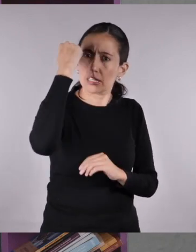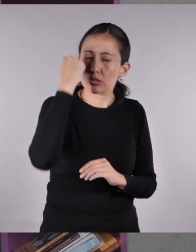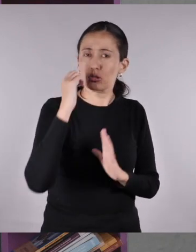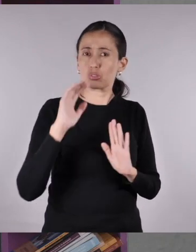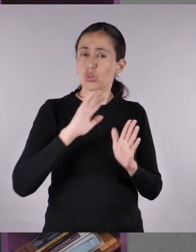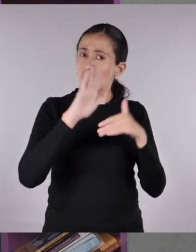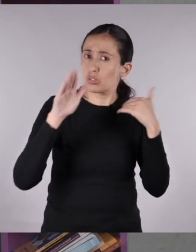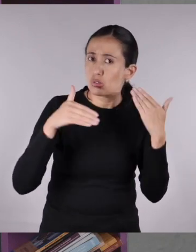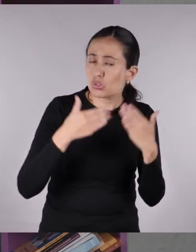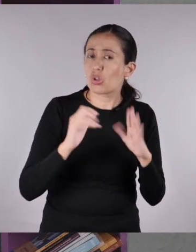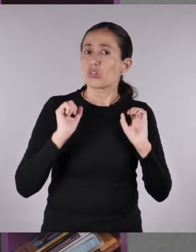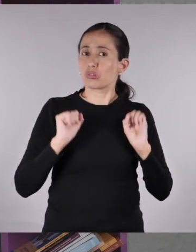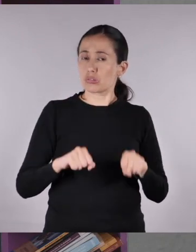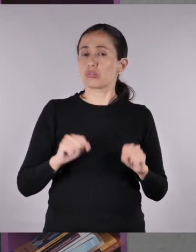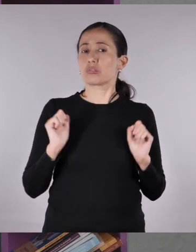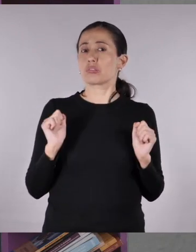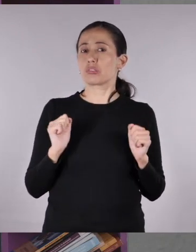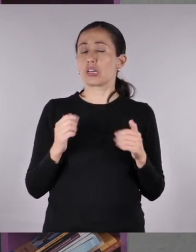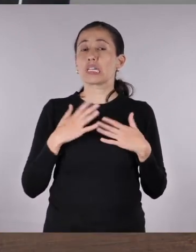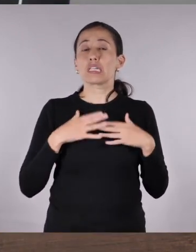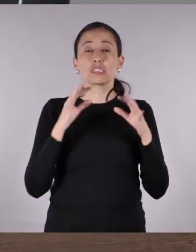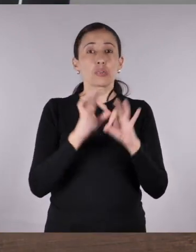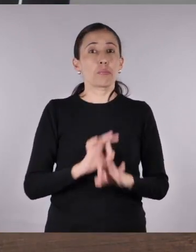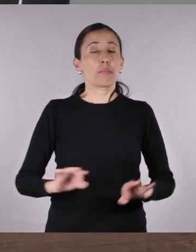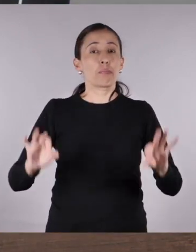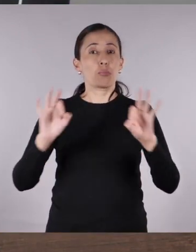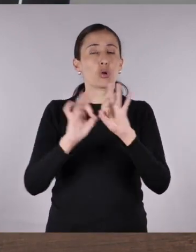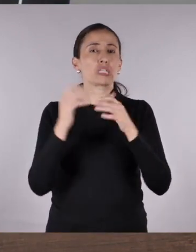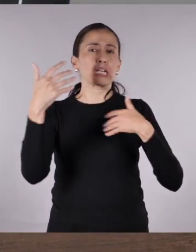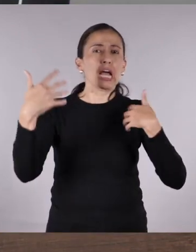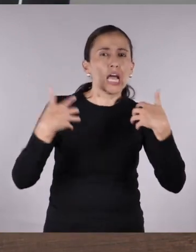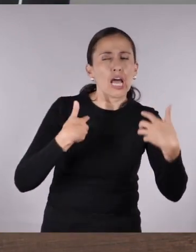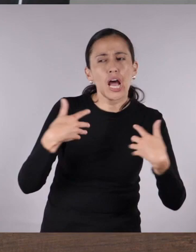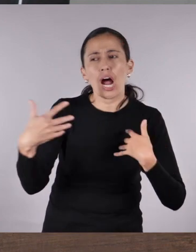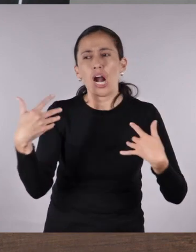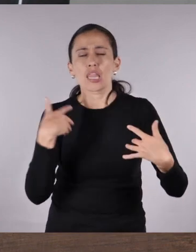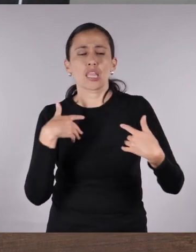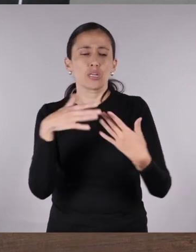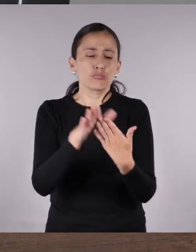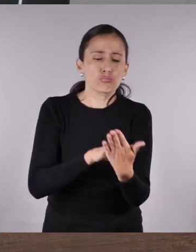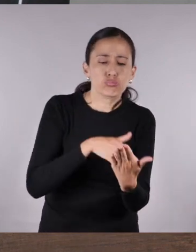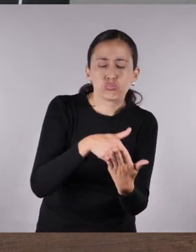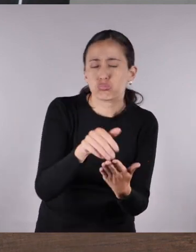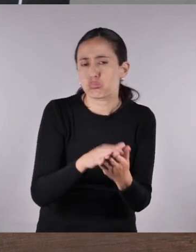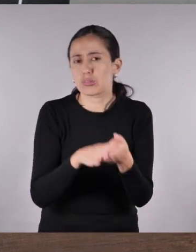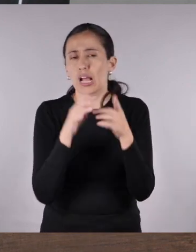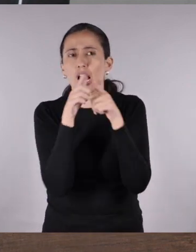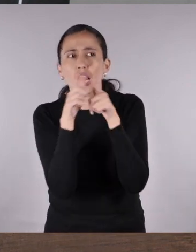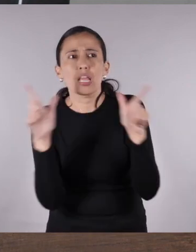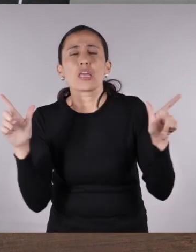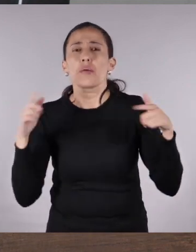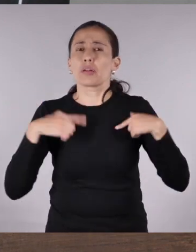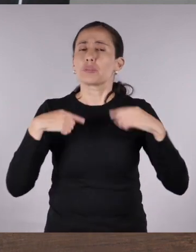atentas y atentos. Los derechos son de todas y todos. Y sobre todo en el arte, que es ese espacio para ser